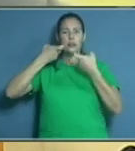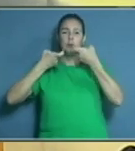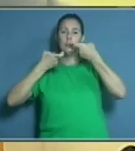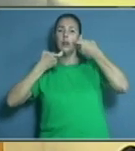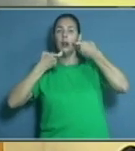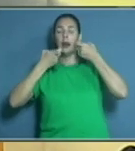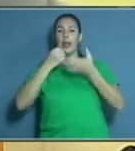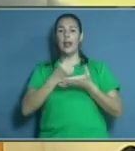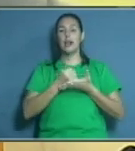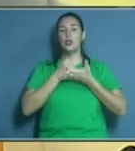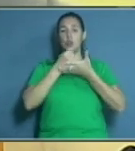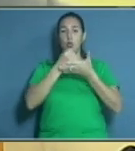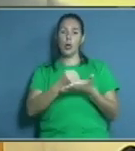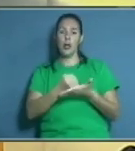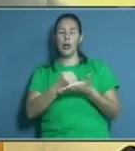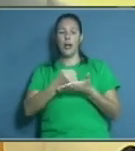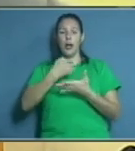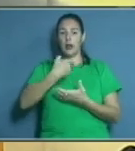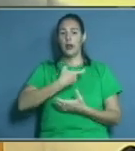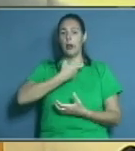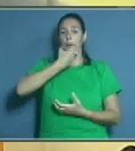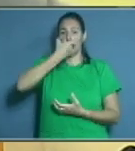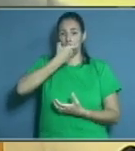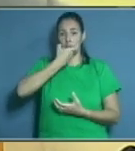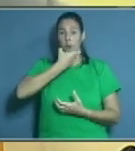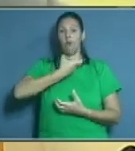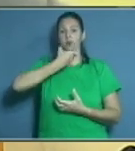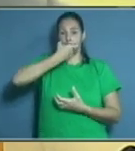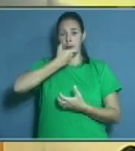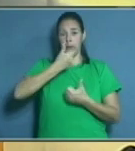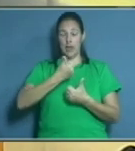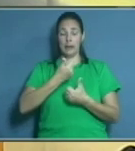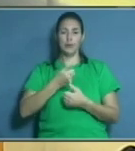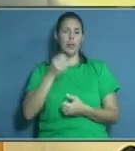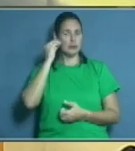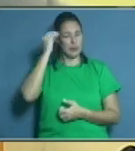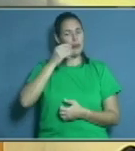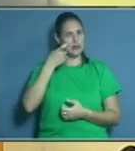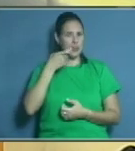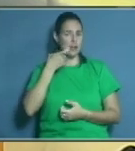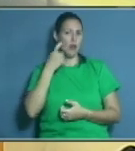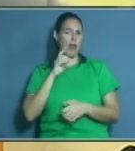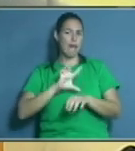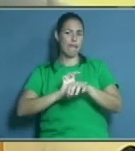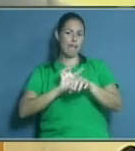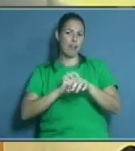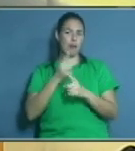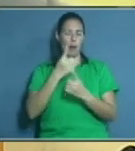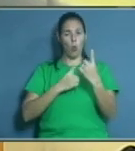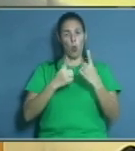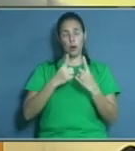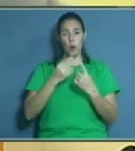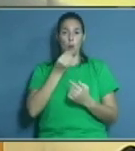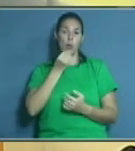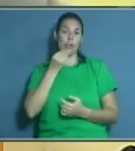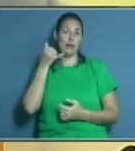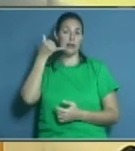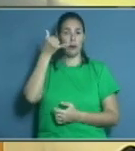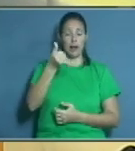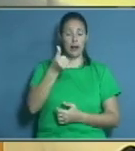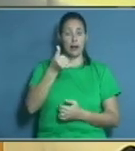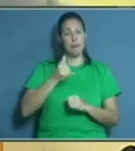is provocan caries dentales, cierto, falso, mito o realidad. Comuníquese con nosotros a través del 2445-34